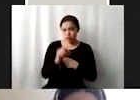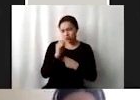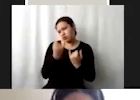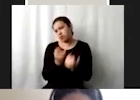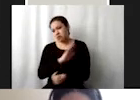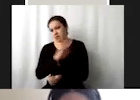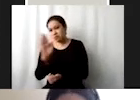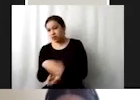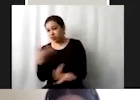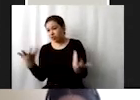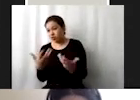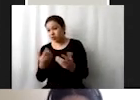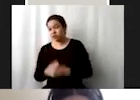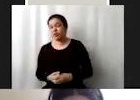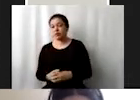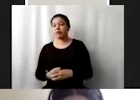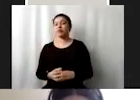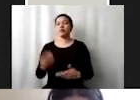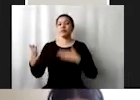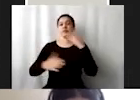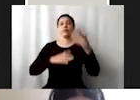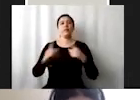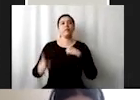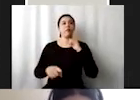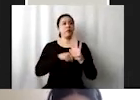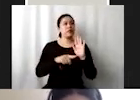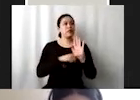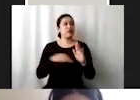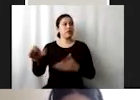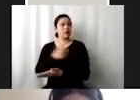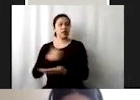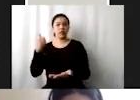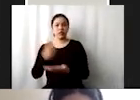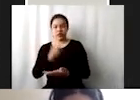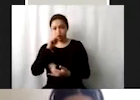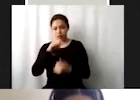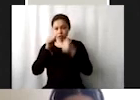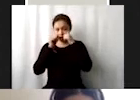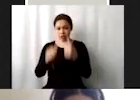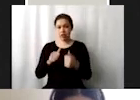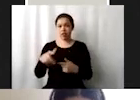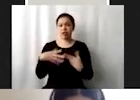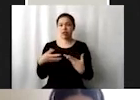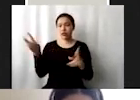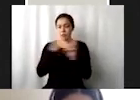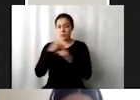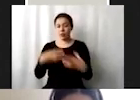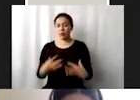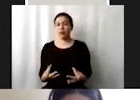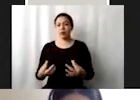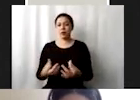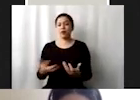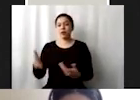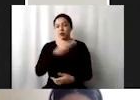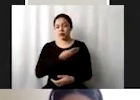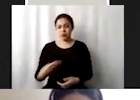bueno reducir el impacto ambiental negativo de las ciudades atención a la calidad del aire los desechos municipales somos